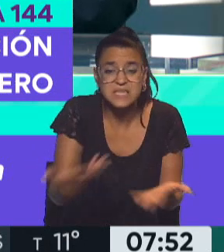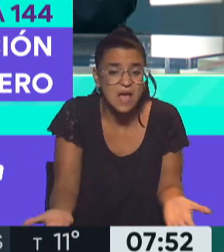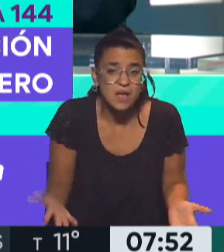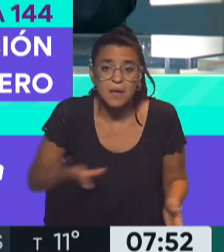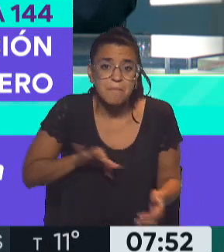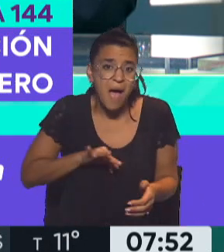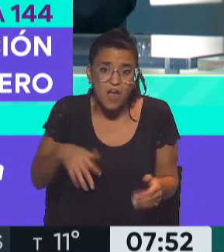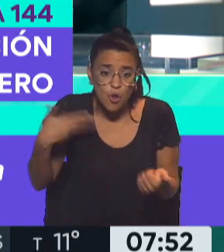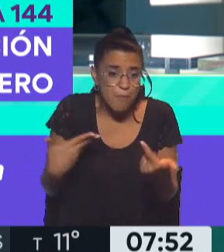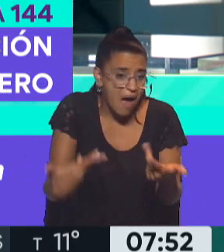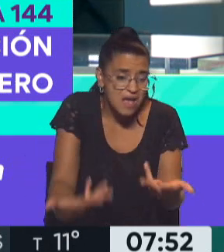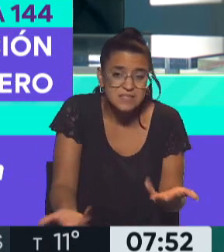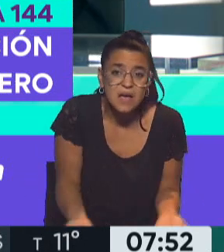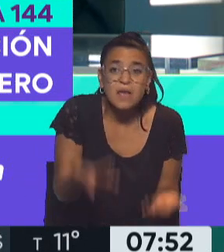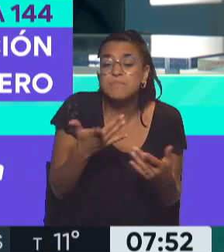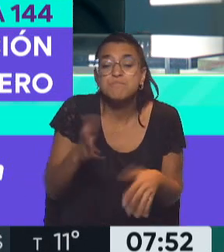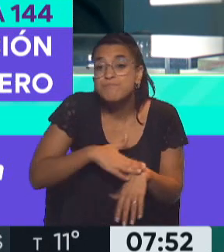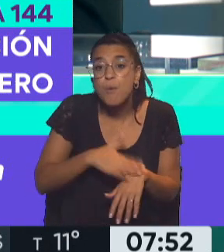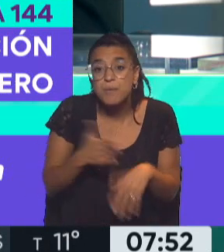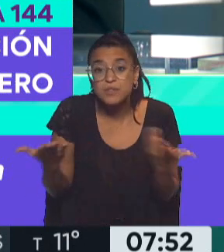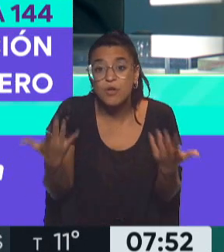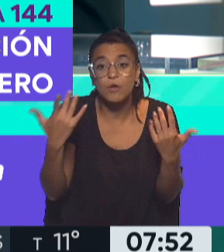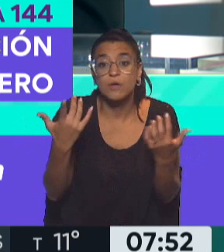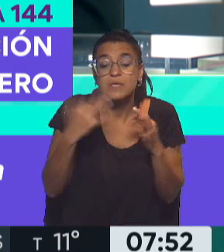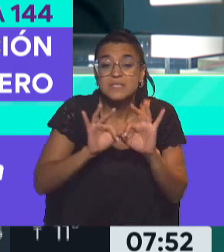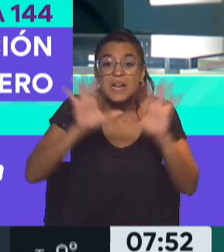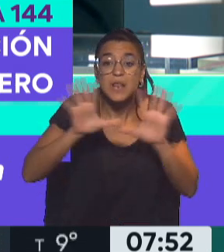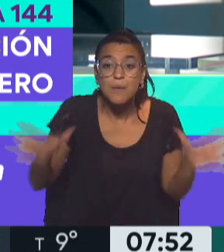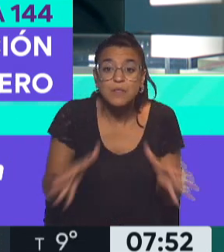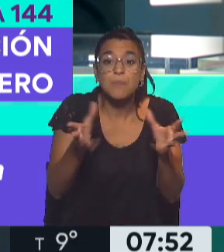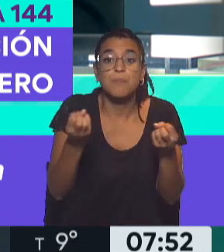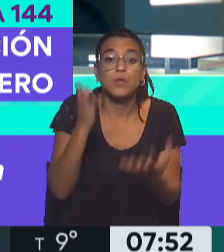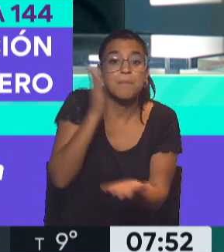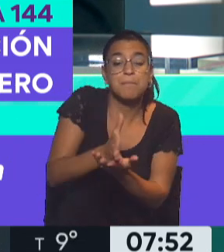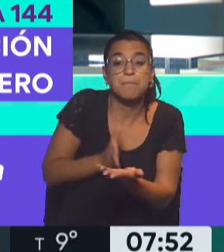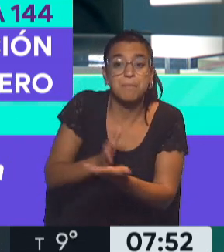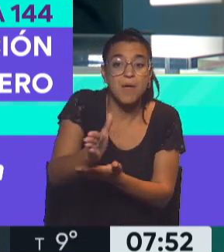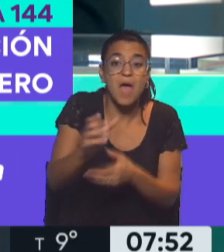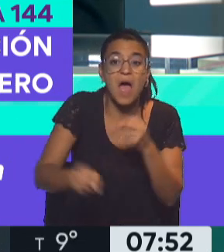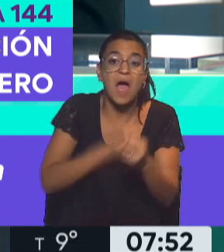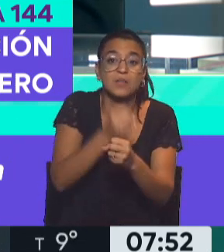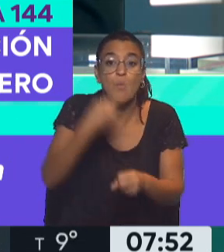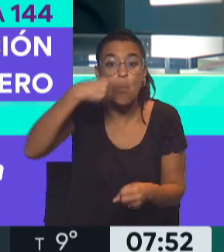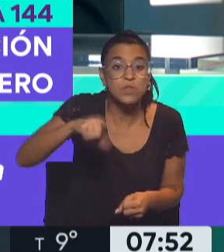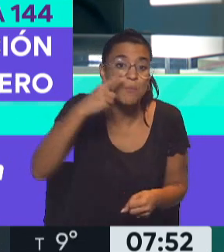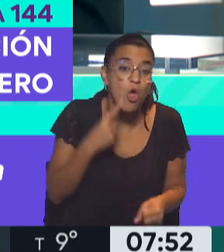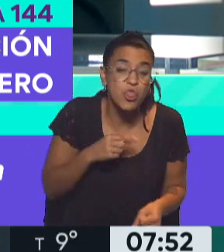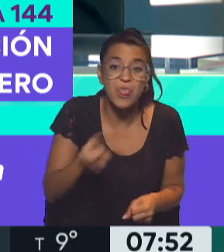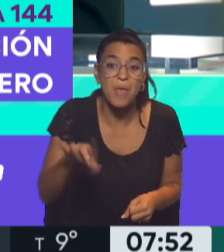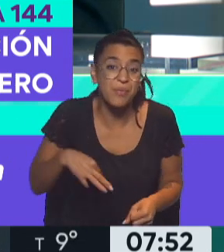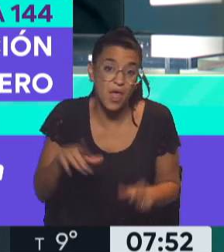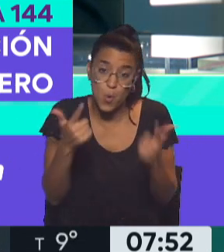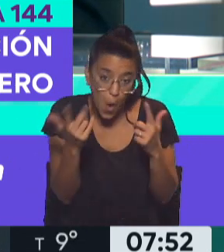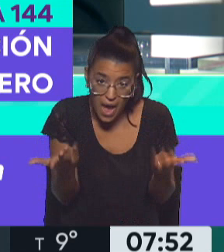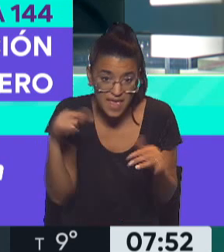tiempo inexorablemente pasa, y en algún momento habría salido porque la pena de prisión perpetua de hasta el último día de la vida no